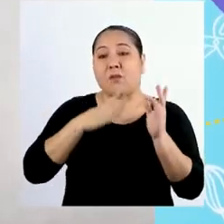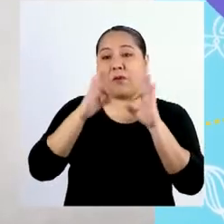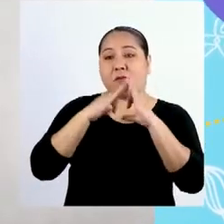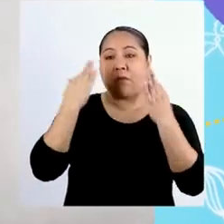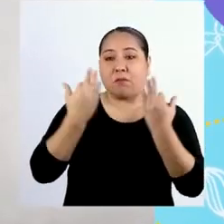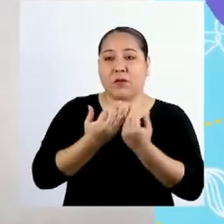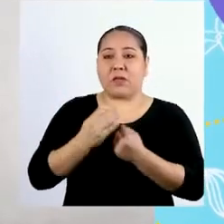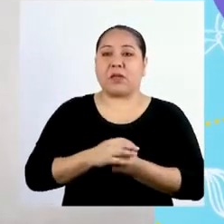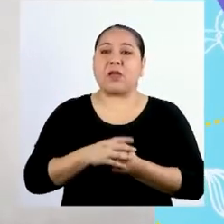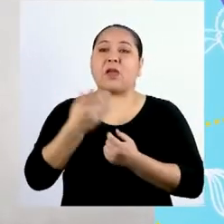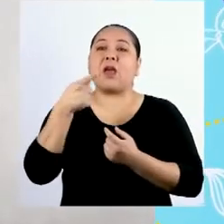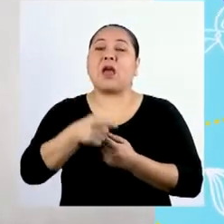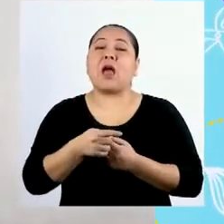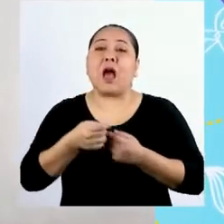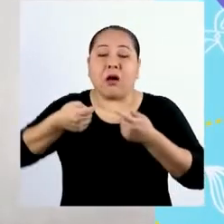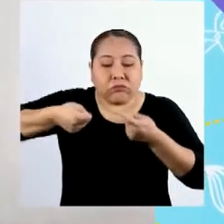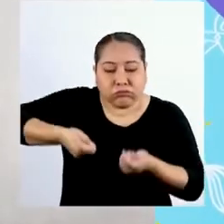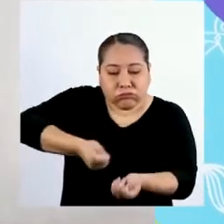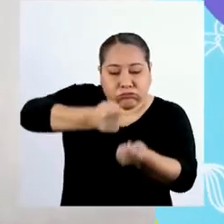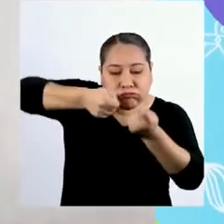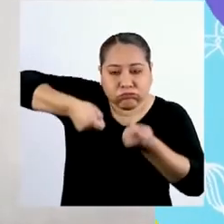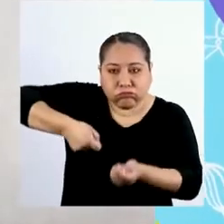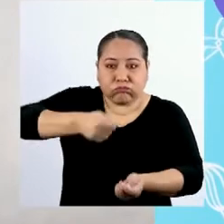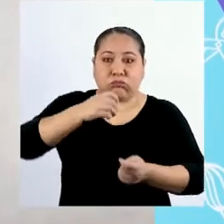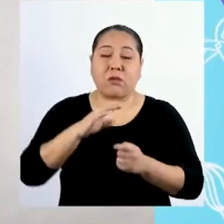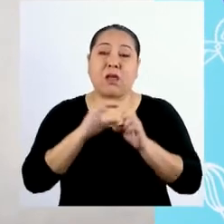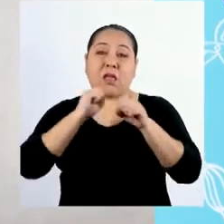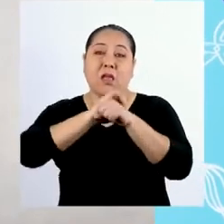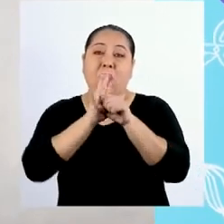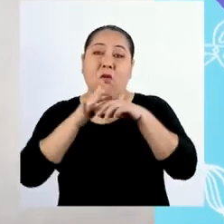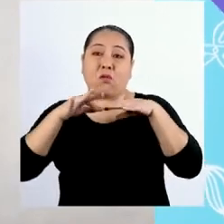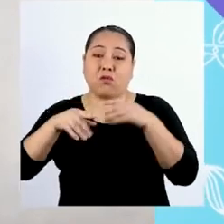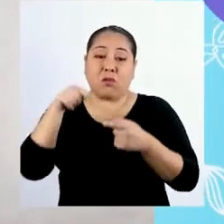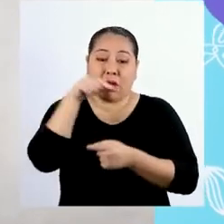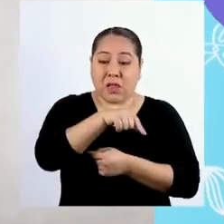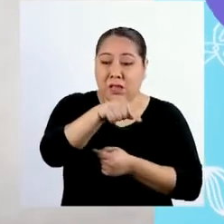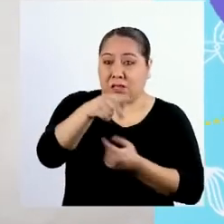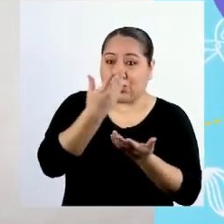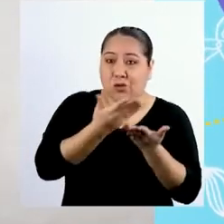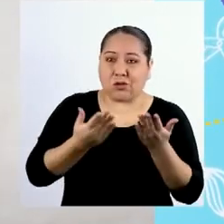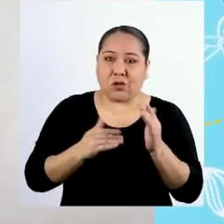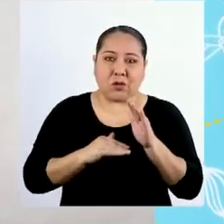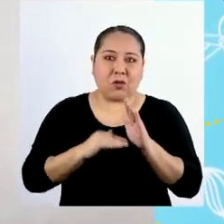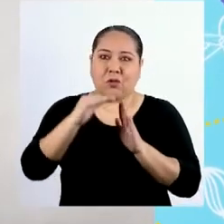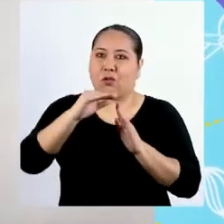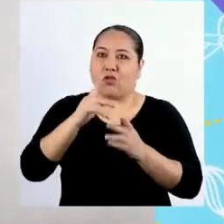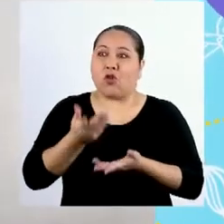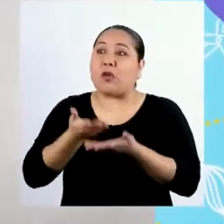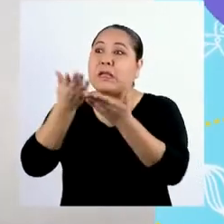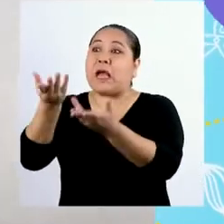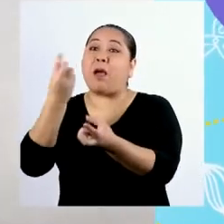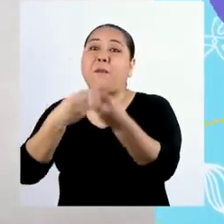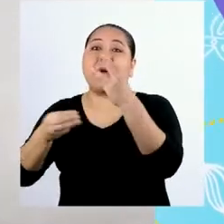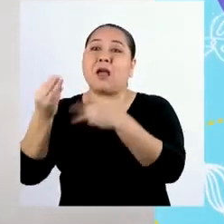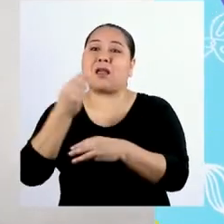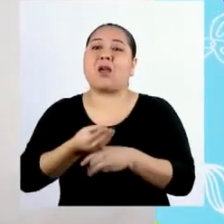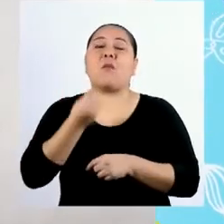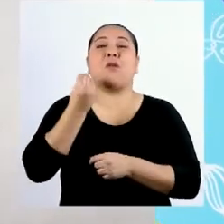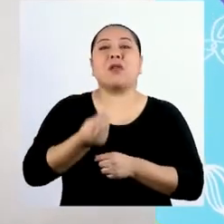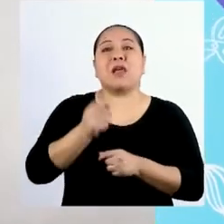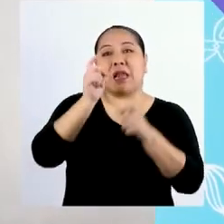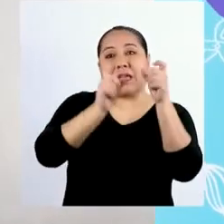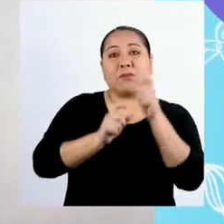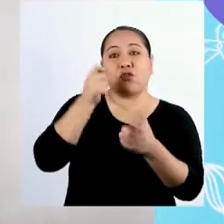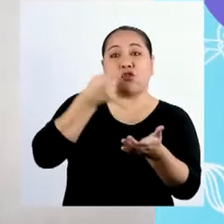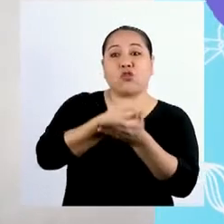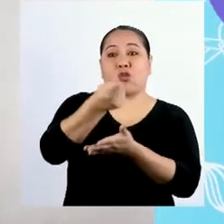familia, que se dedica a la agricultura. Por la pandemia, las verduras que producíamos no llegaron a los mercados de la región, pues las